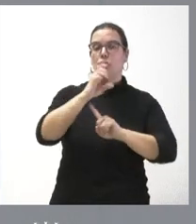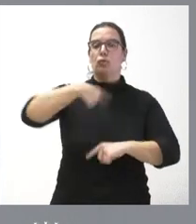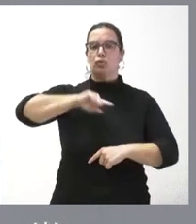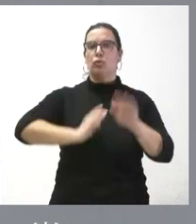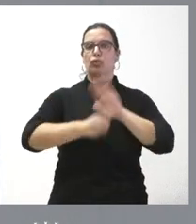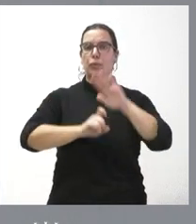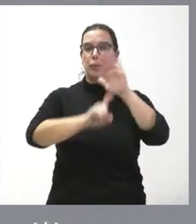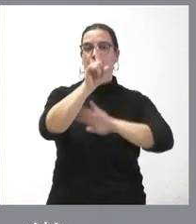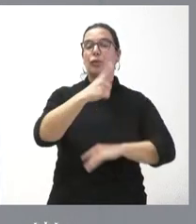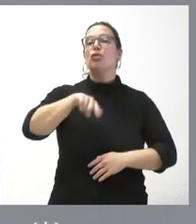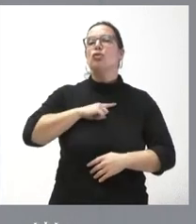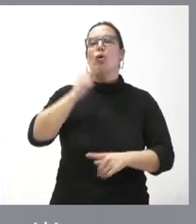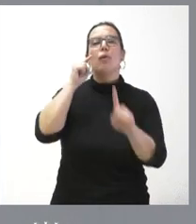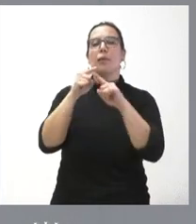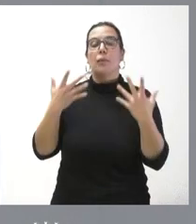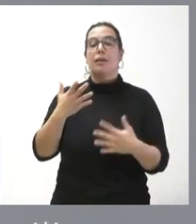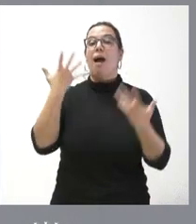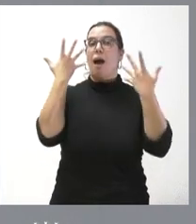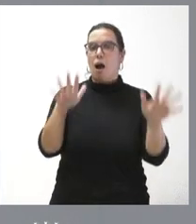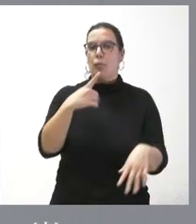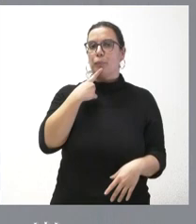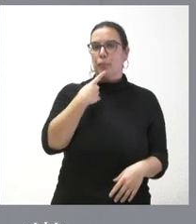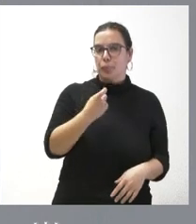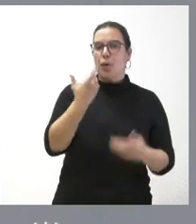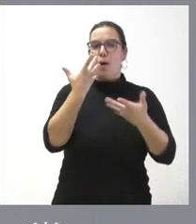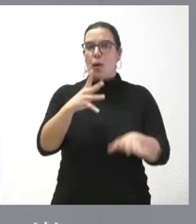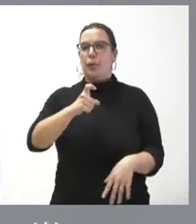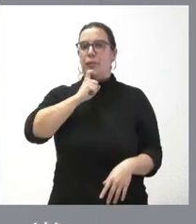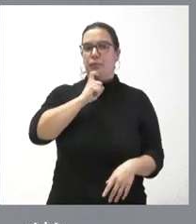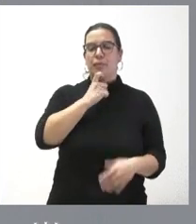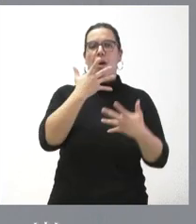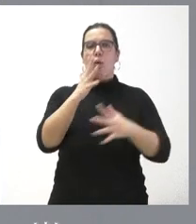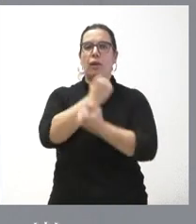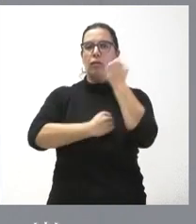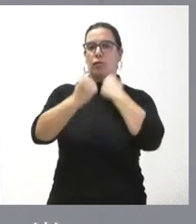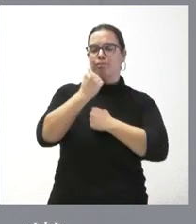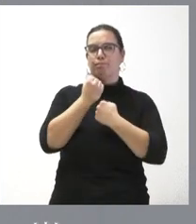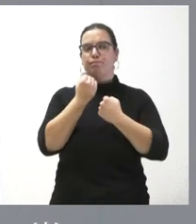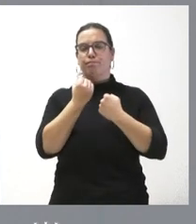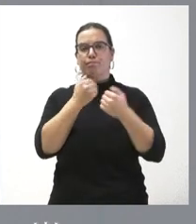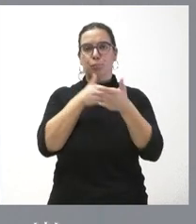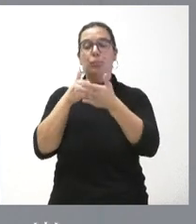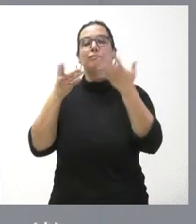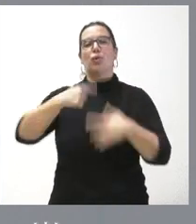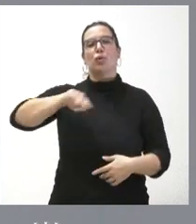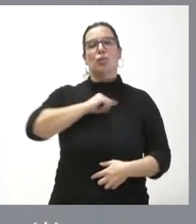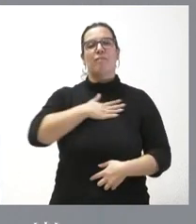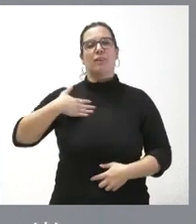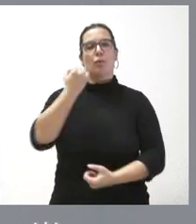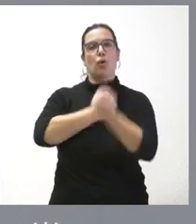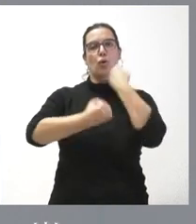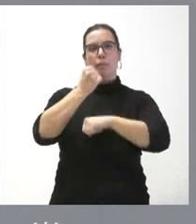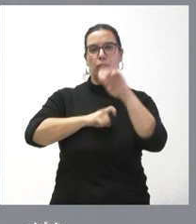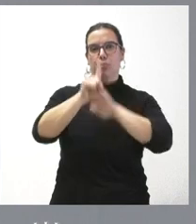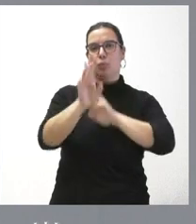hacer nosotros? Pues que, a pesar de las dificultades por las que atraviesa el conjunto de la economía y nuestro entorno, la nuestra sea una economía que siga creciendo,